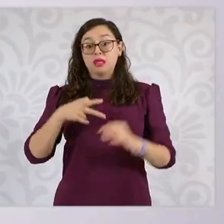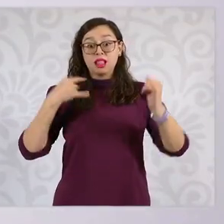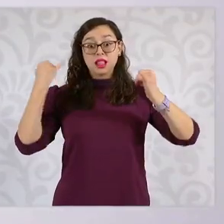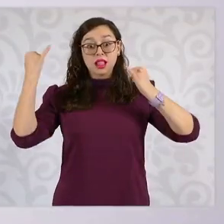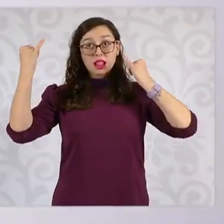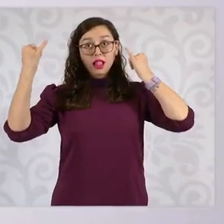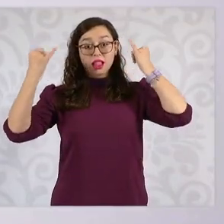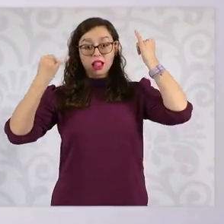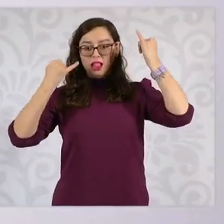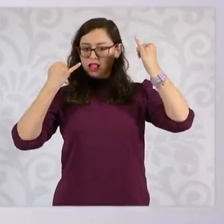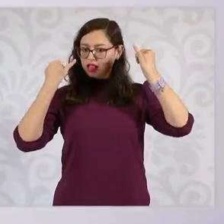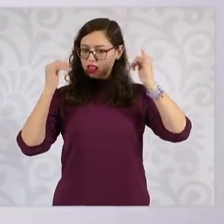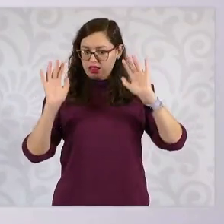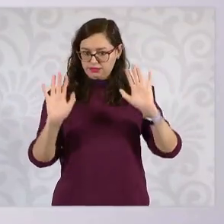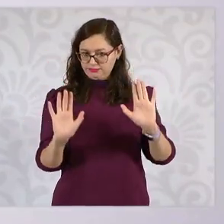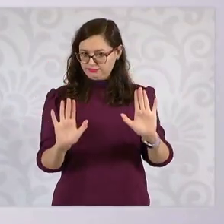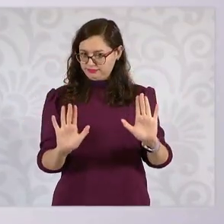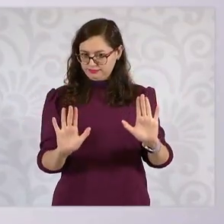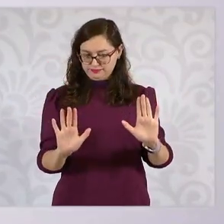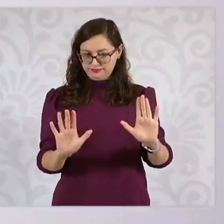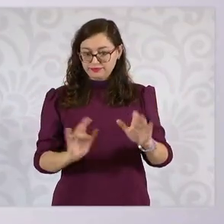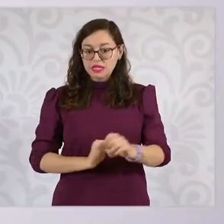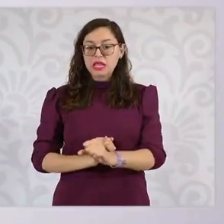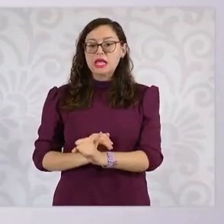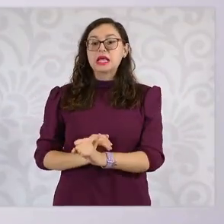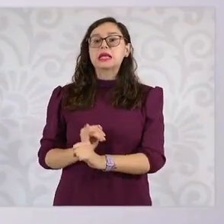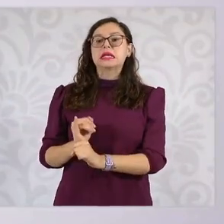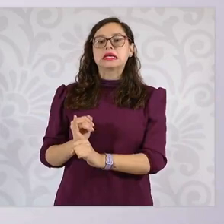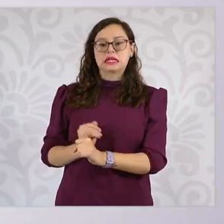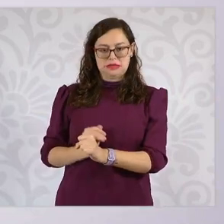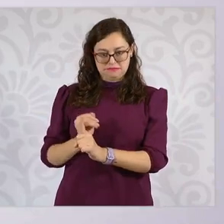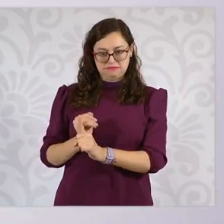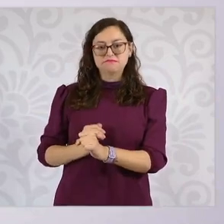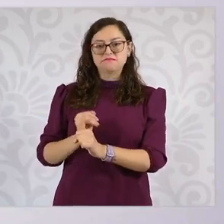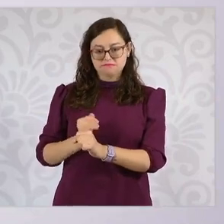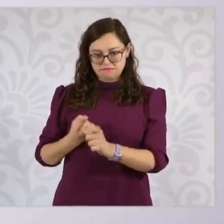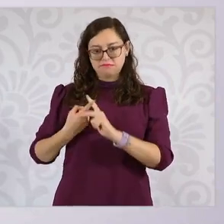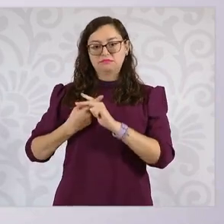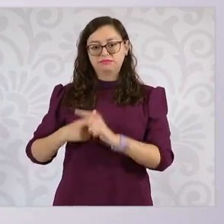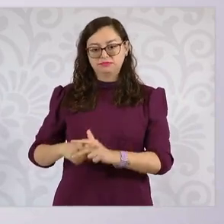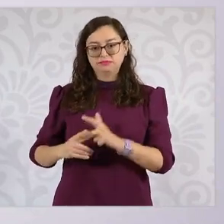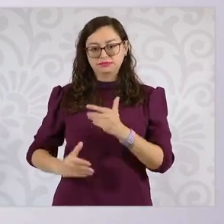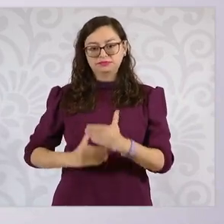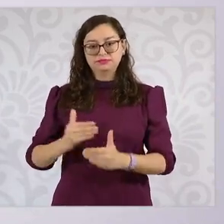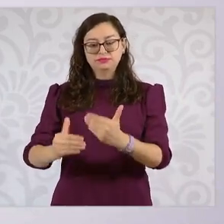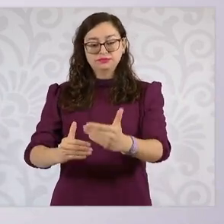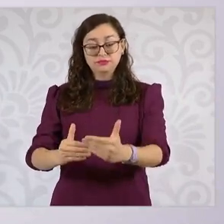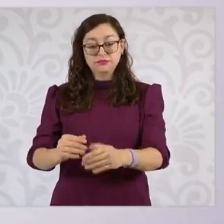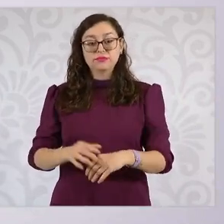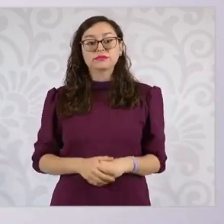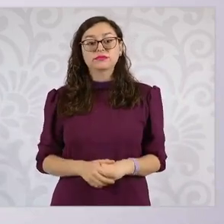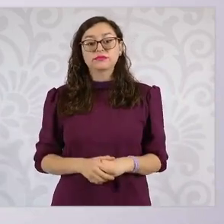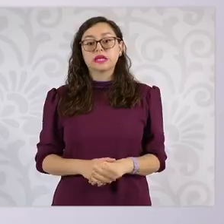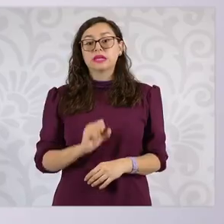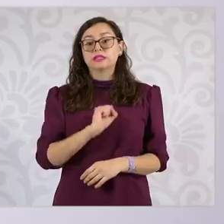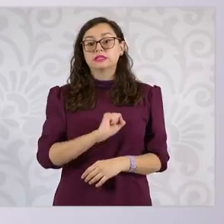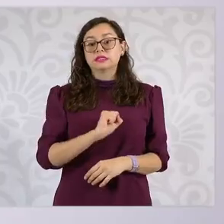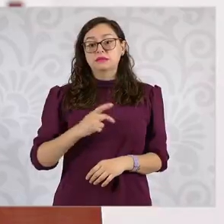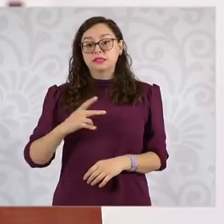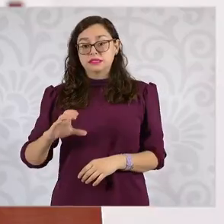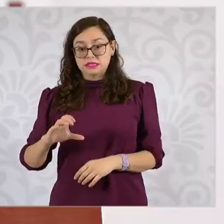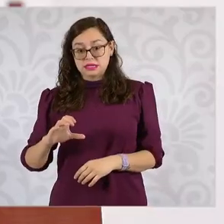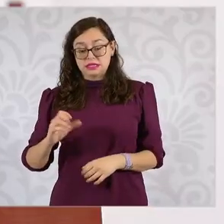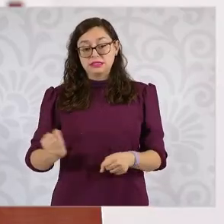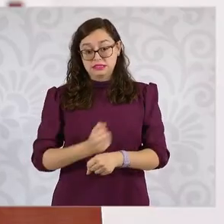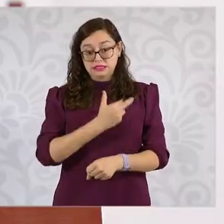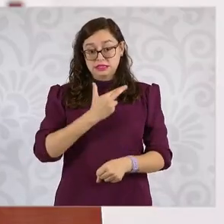necesitamos que se hagan las investigaciones. Hoy el secretario de Seguridad Ciudadana está en contacto con el